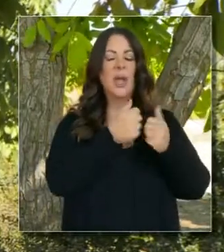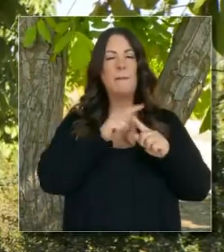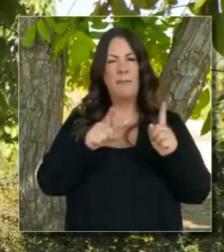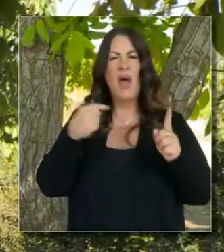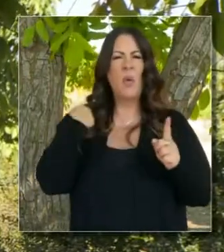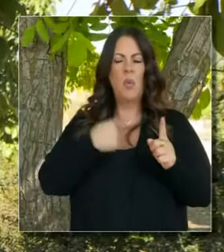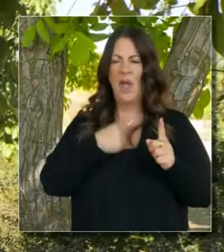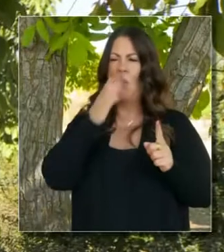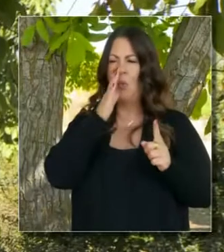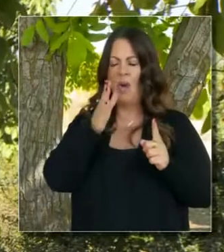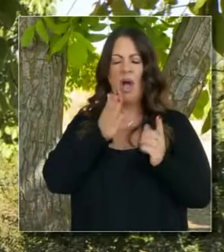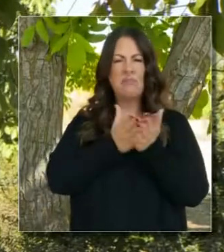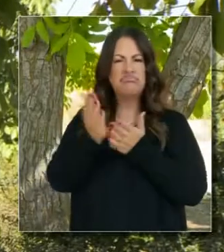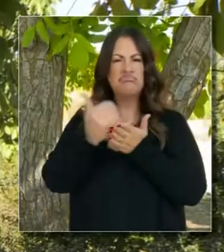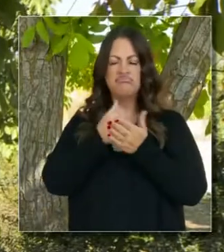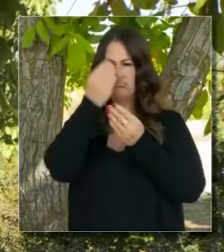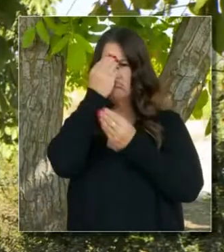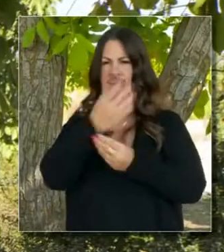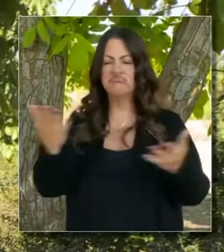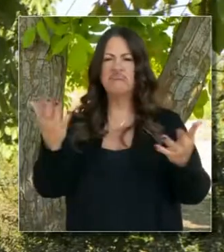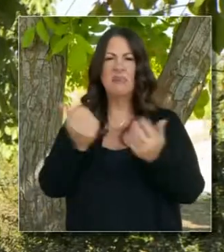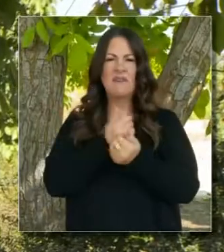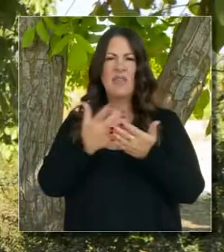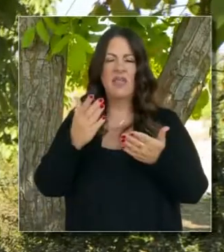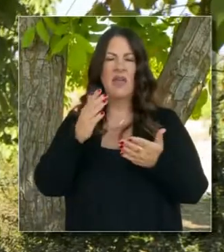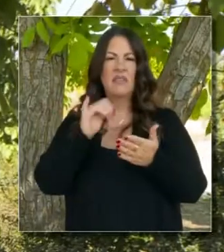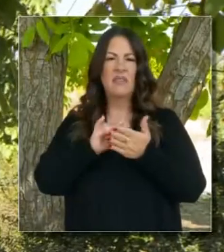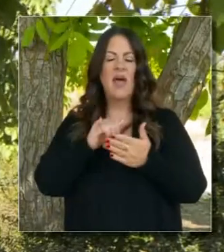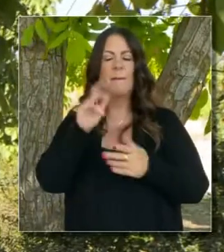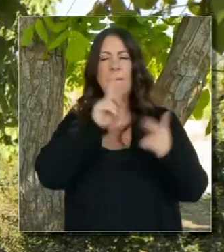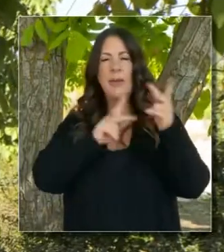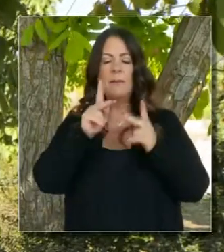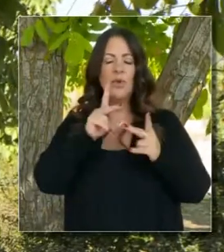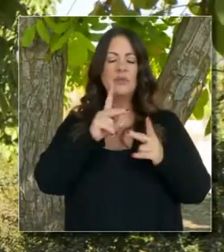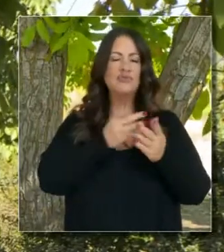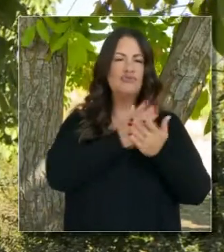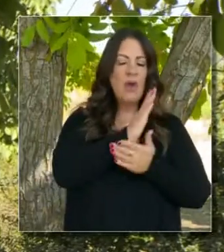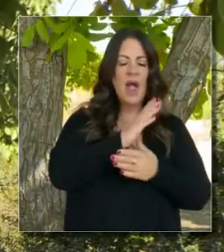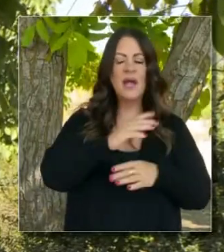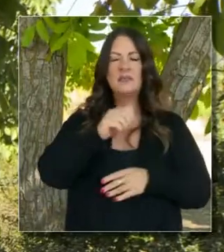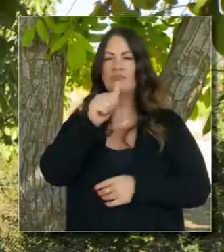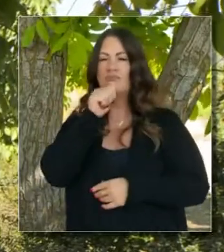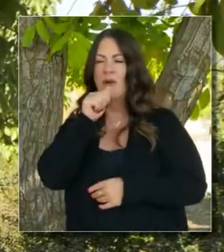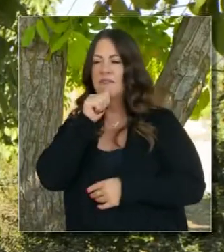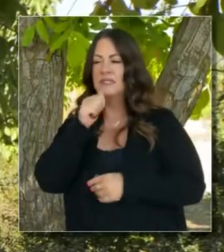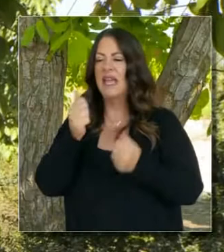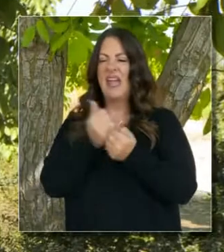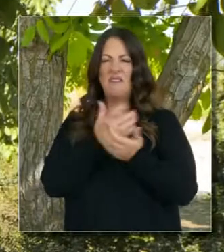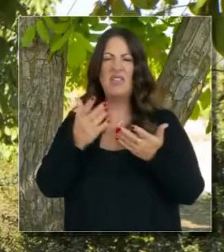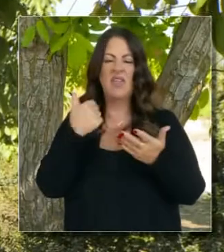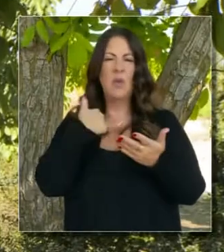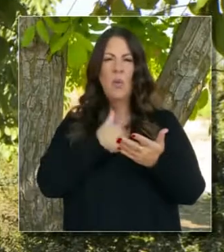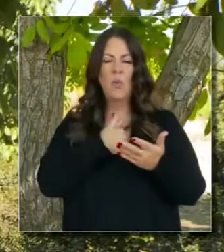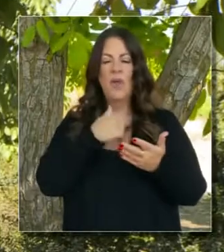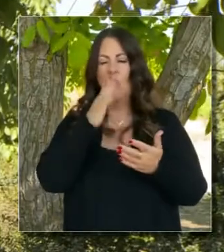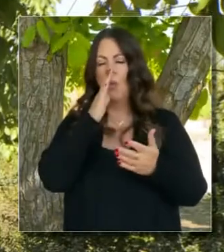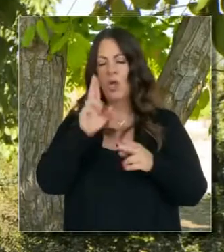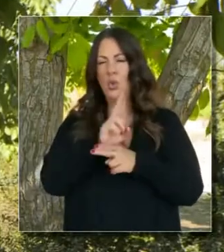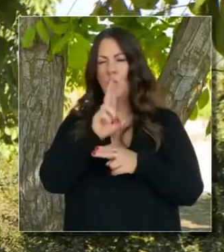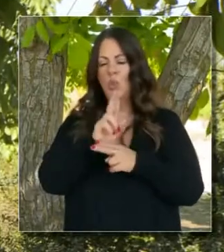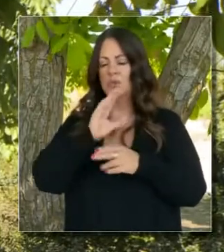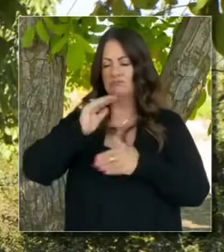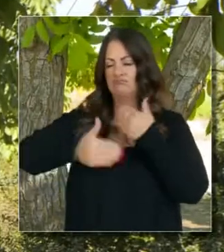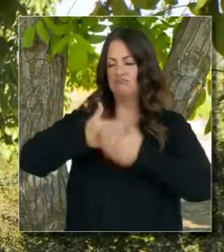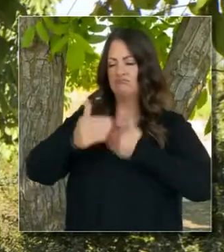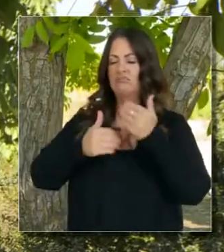estamos pasando por todo eso y seremos transparentes como sea posible, respetando los derechos y privacidad de los individuos. Pero lo estamos haciendo legalmente,